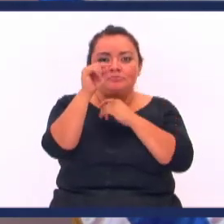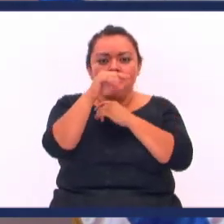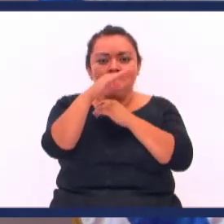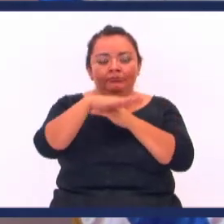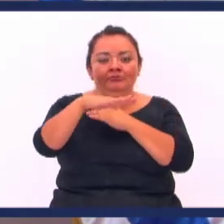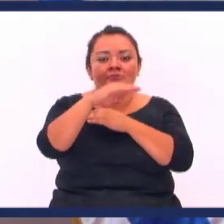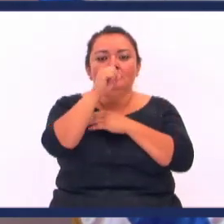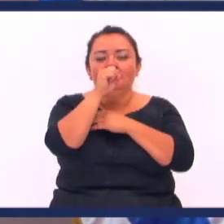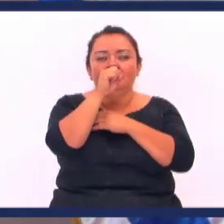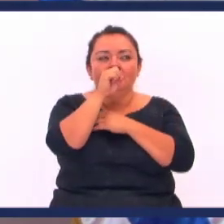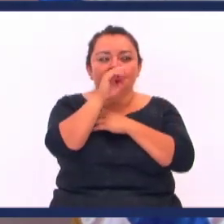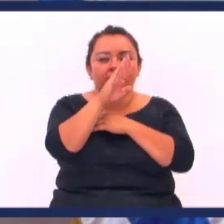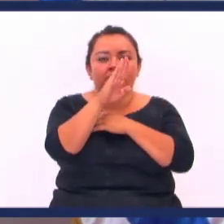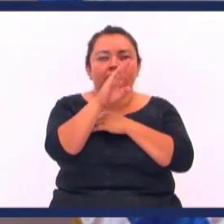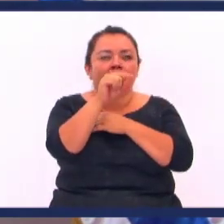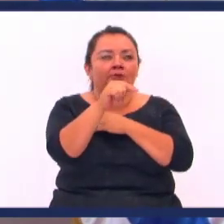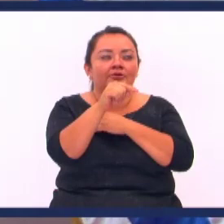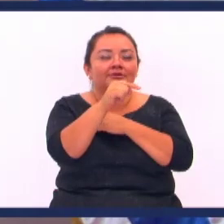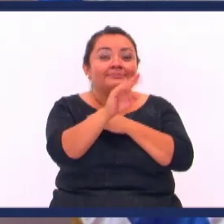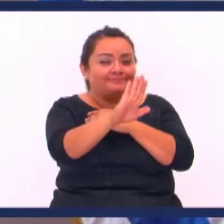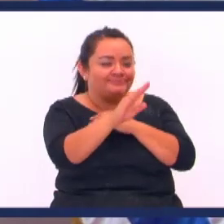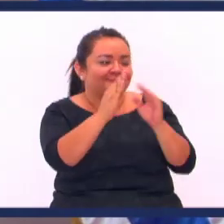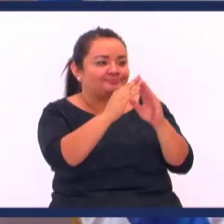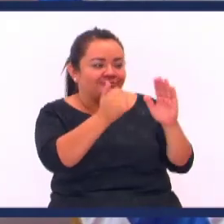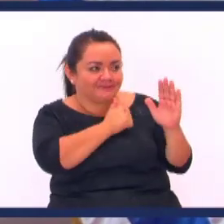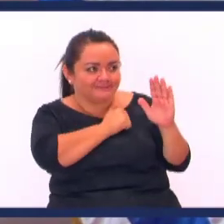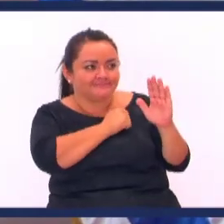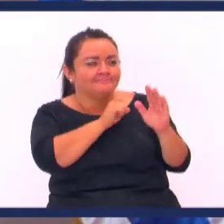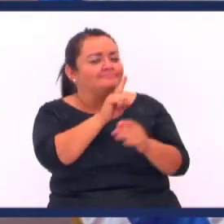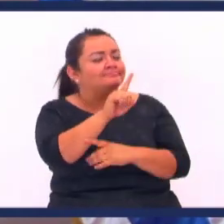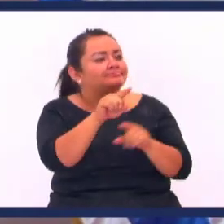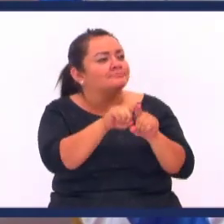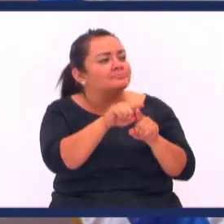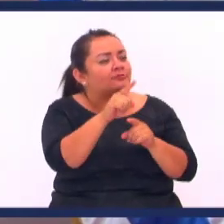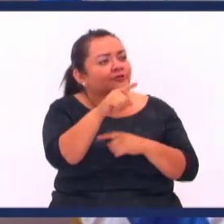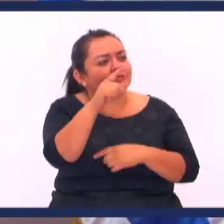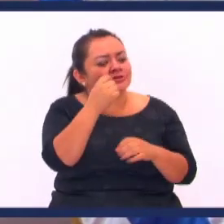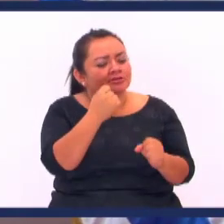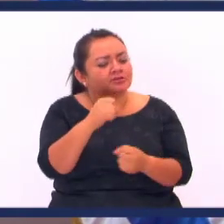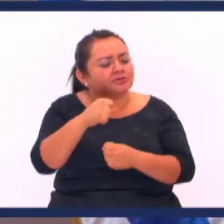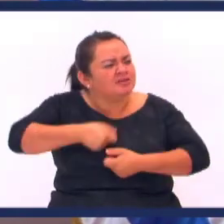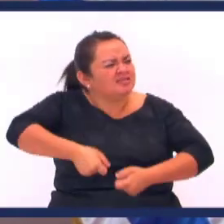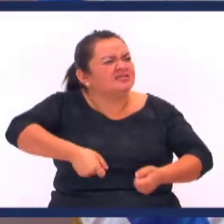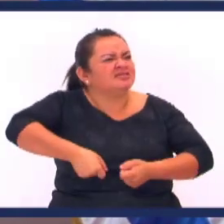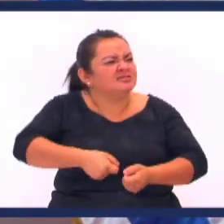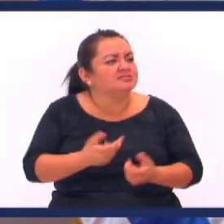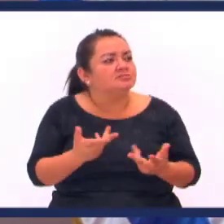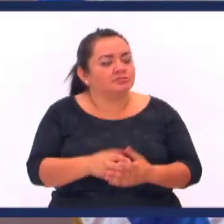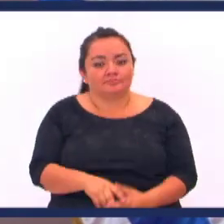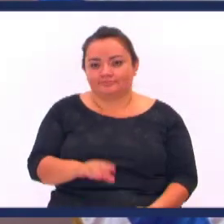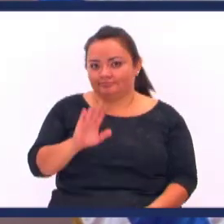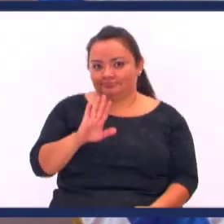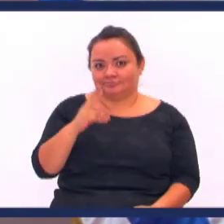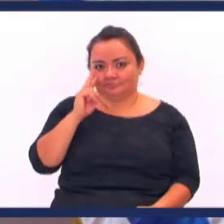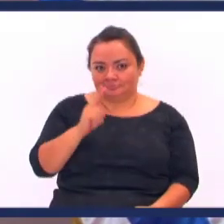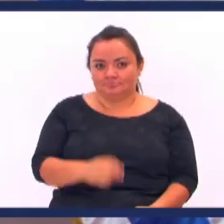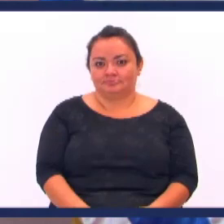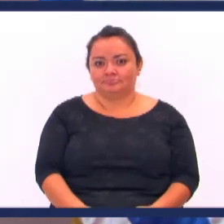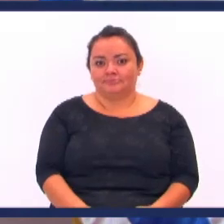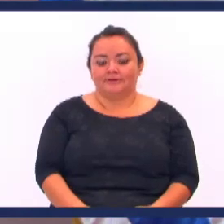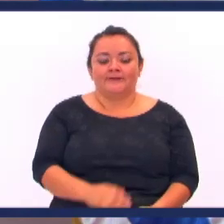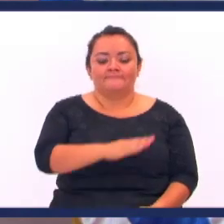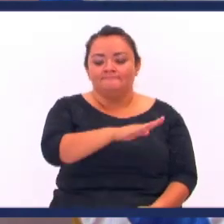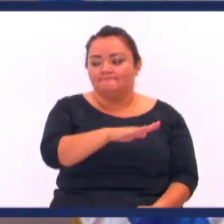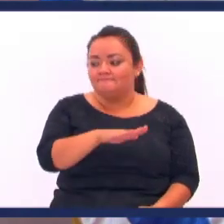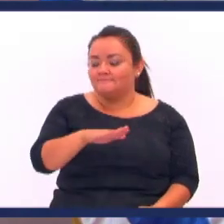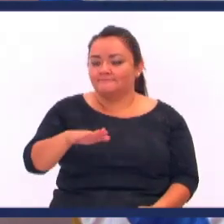Le pregunto Yo al encargado De la casa Hermano le digo Y usted con que Está trapeando el piso Miren hermano El